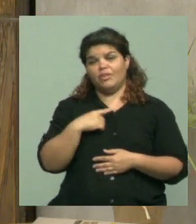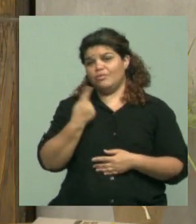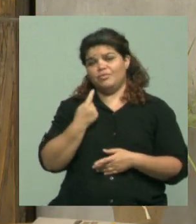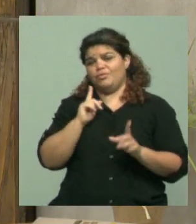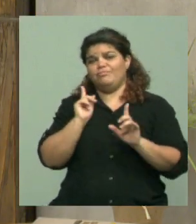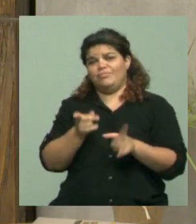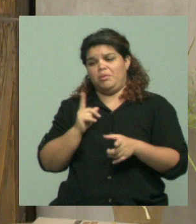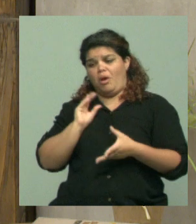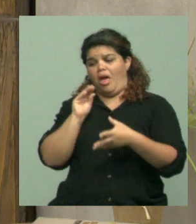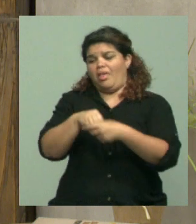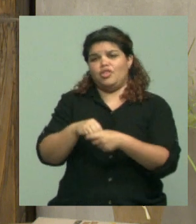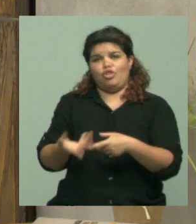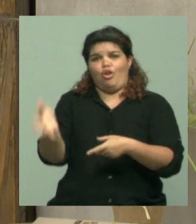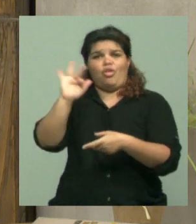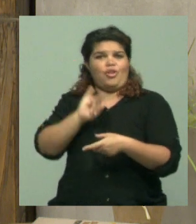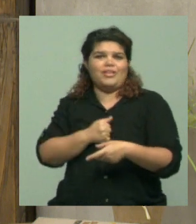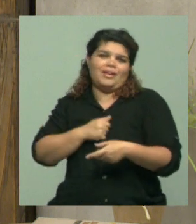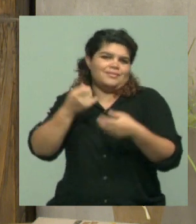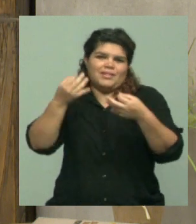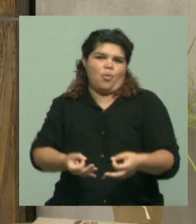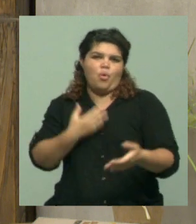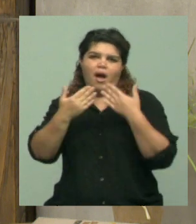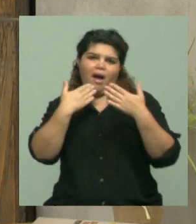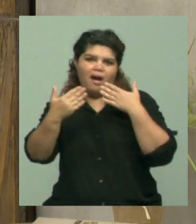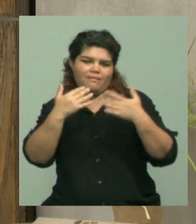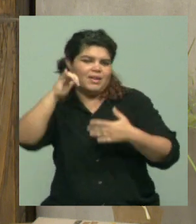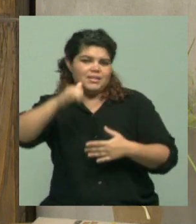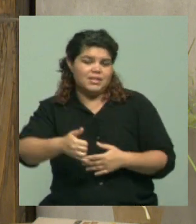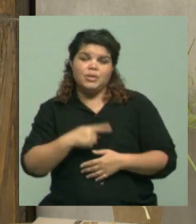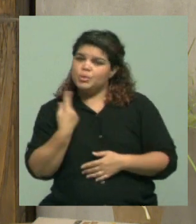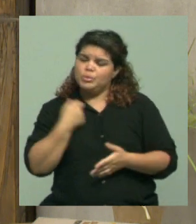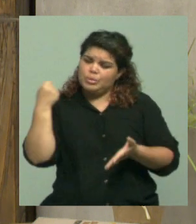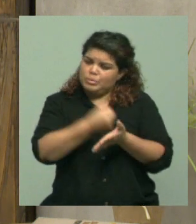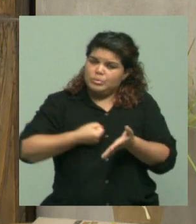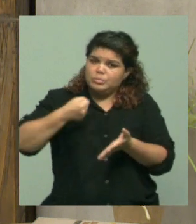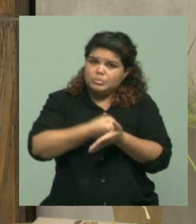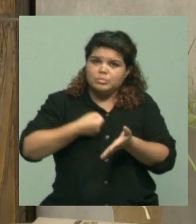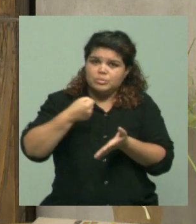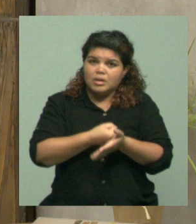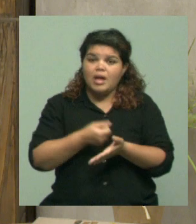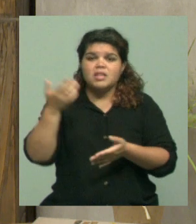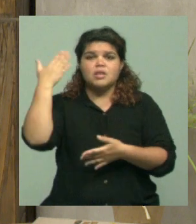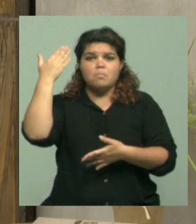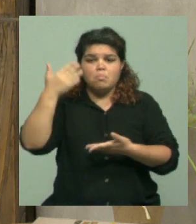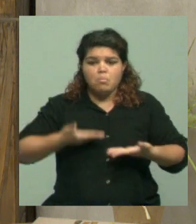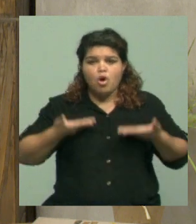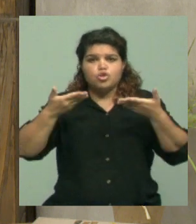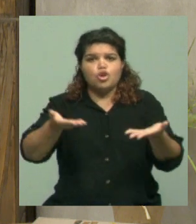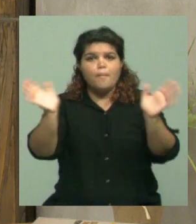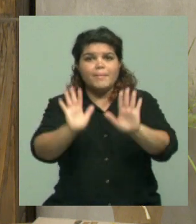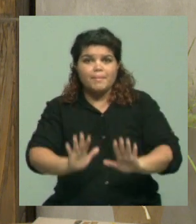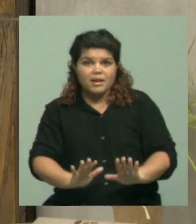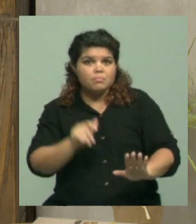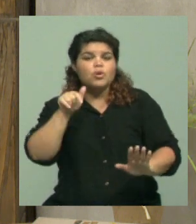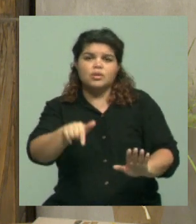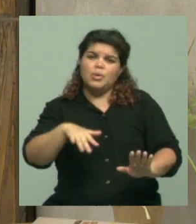Esto lo hemos desarrollado con mucho esfuerzo para poder desarrollar un simposio como el que acabamos de